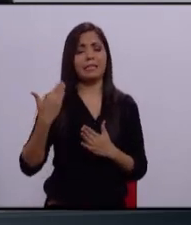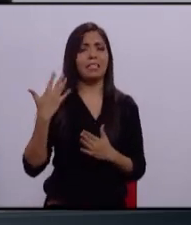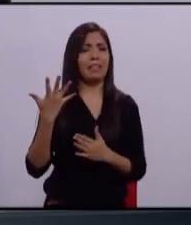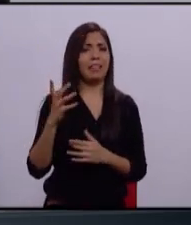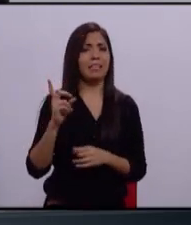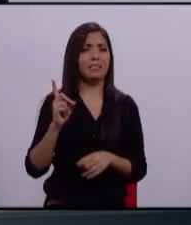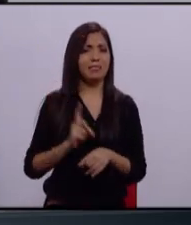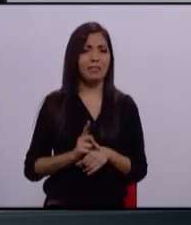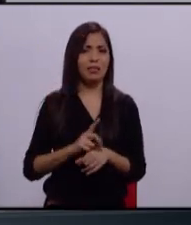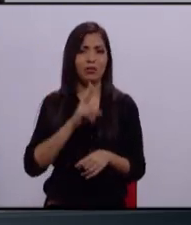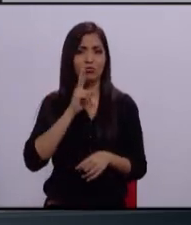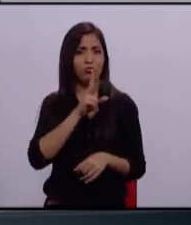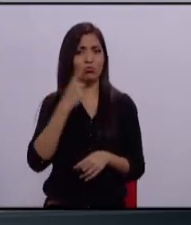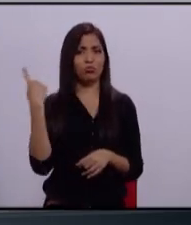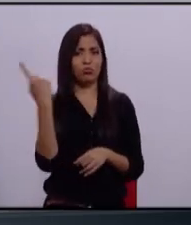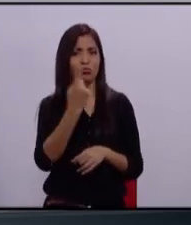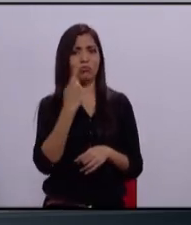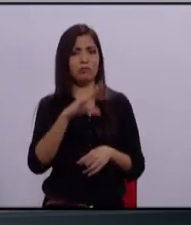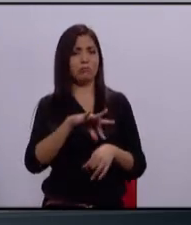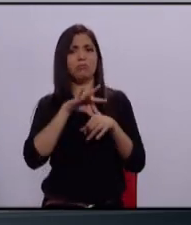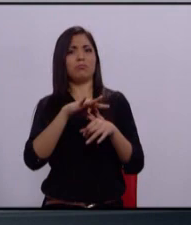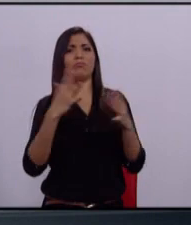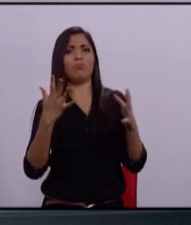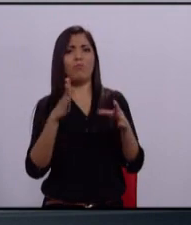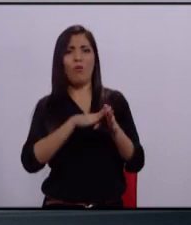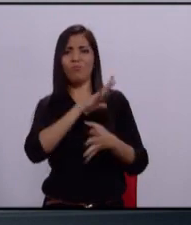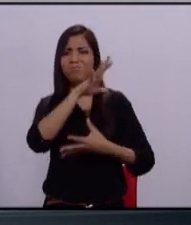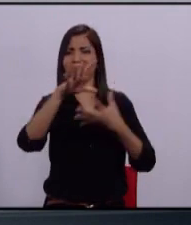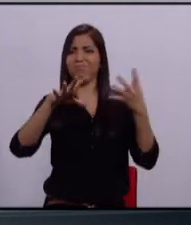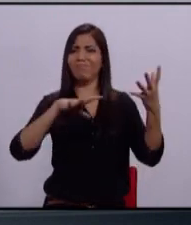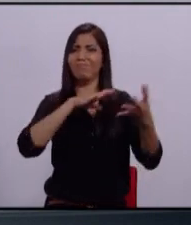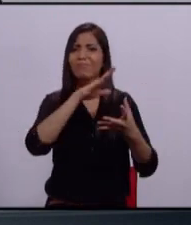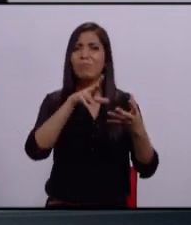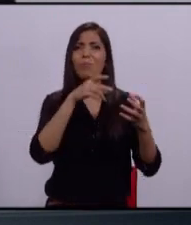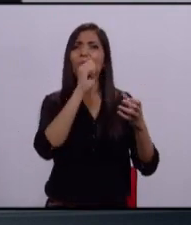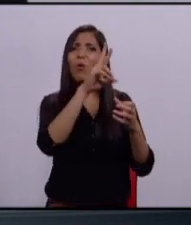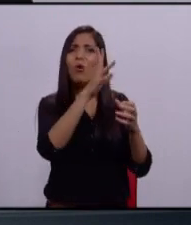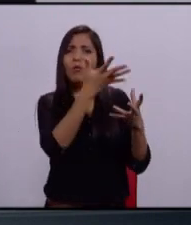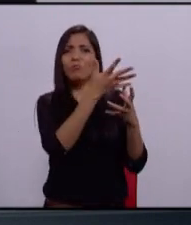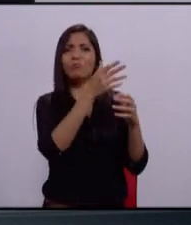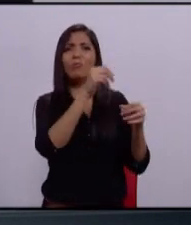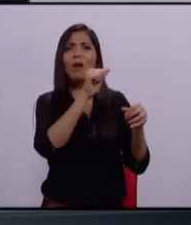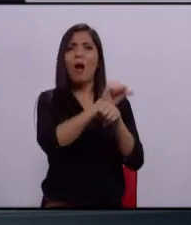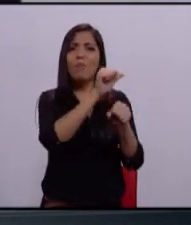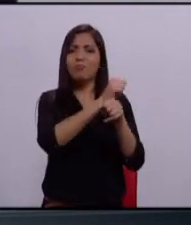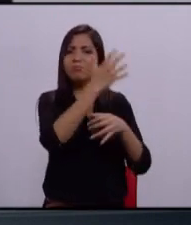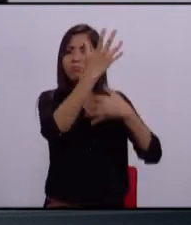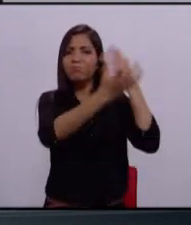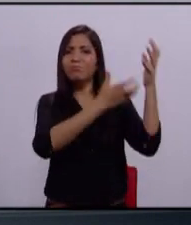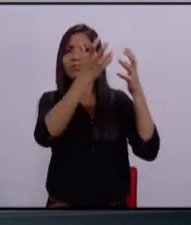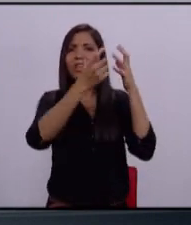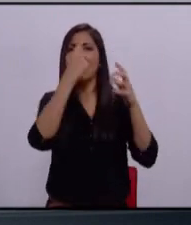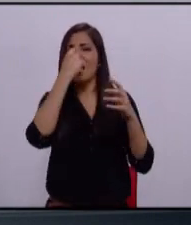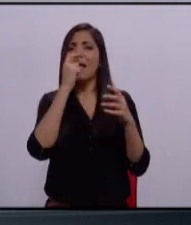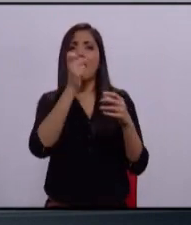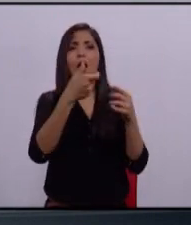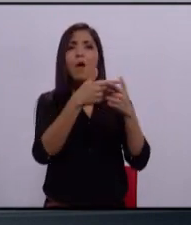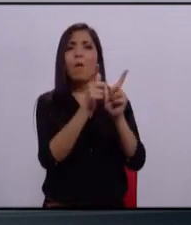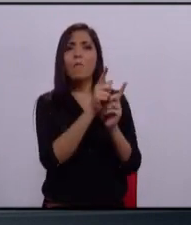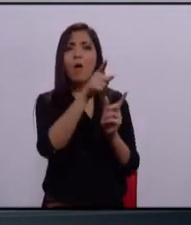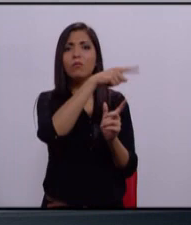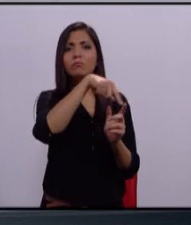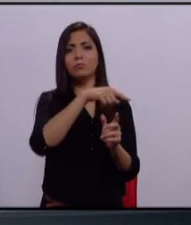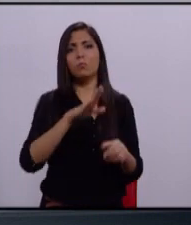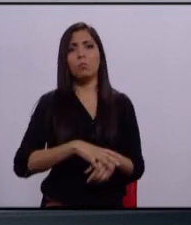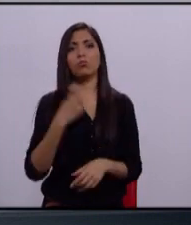vivimos bloqueos en todo el estado de Jalisco. Víctimas, todos los ciudadanos de estos grupos delictivos que incluso